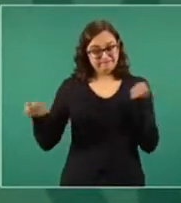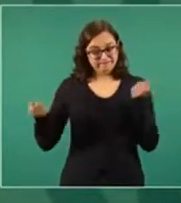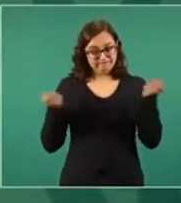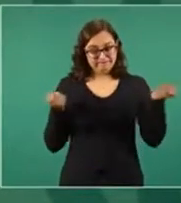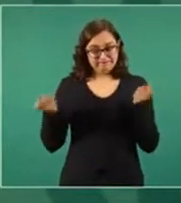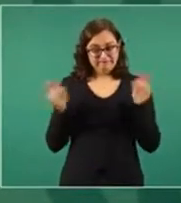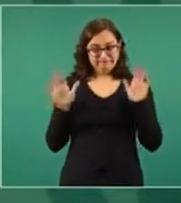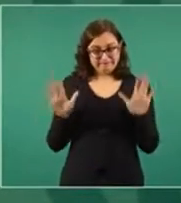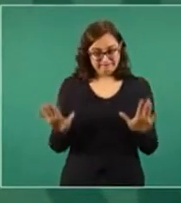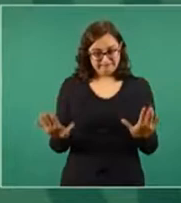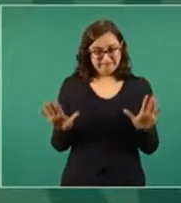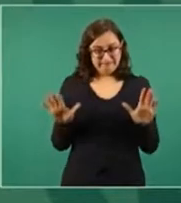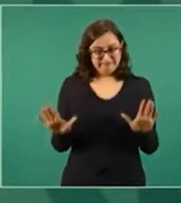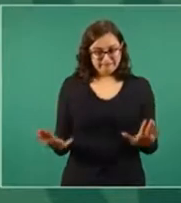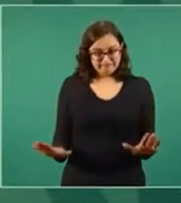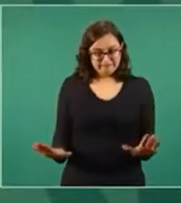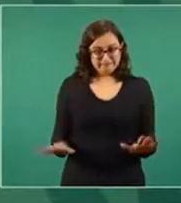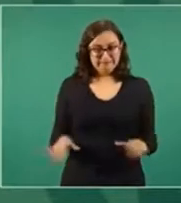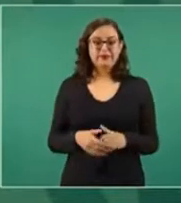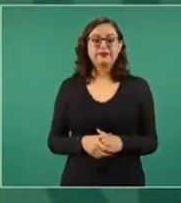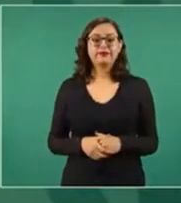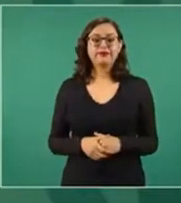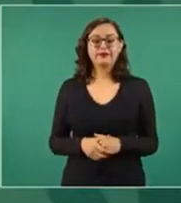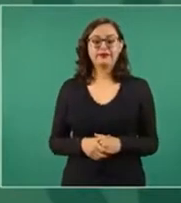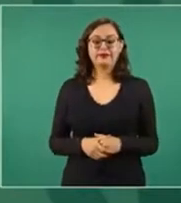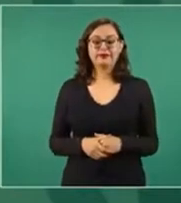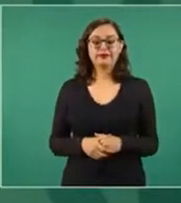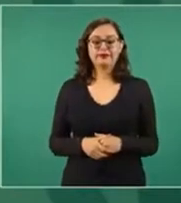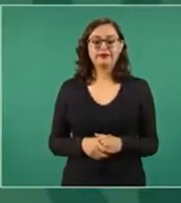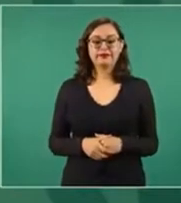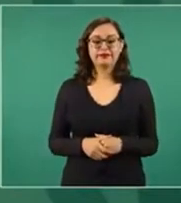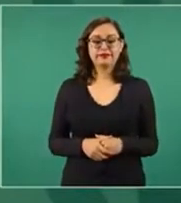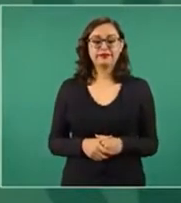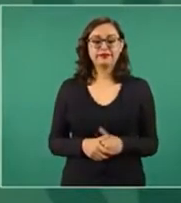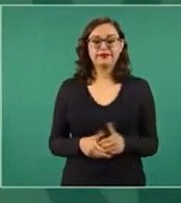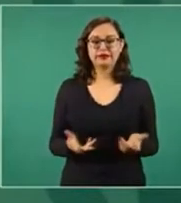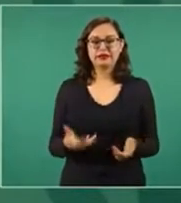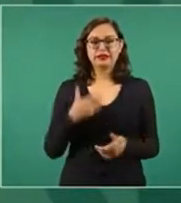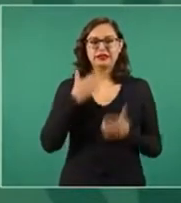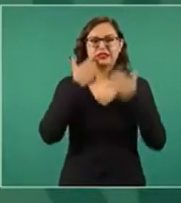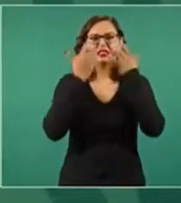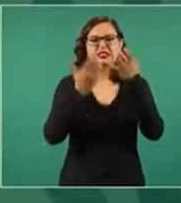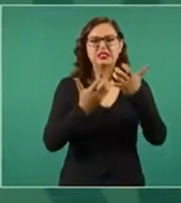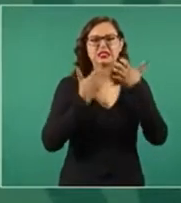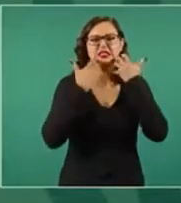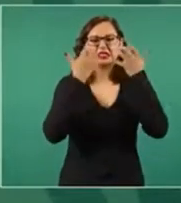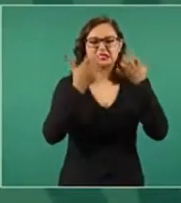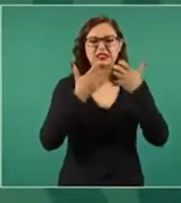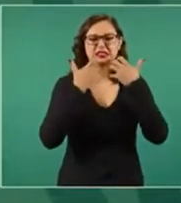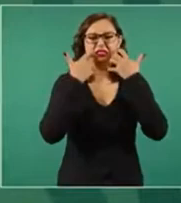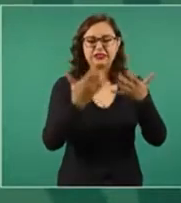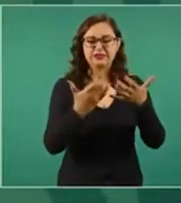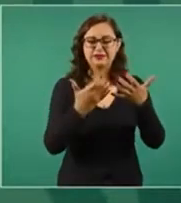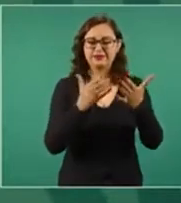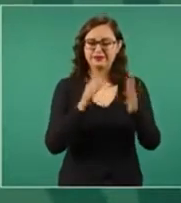terminarlo, traer a raya las ambiciones, no personal.